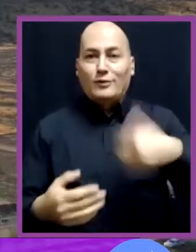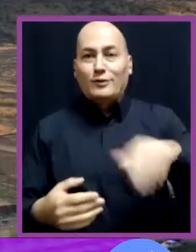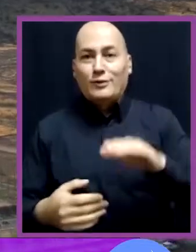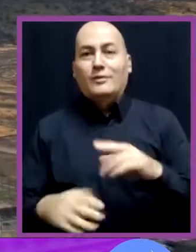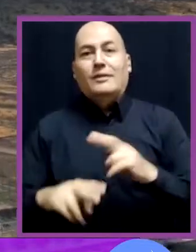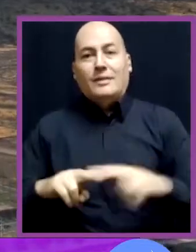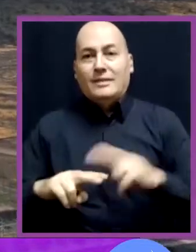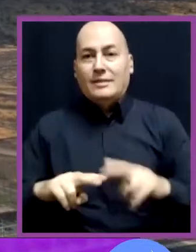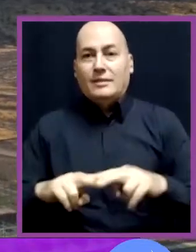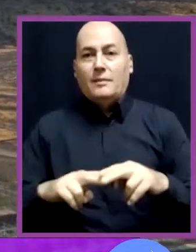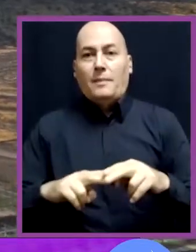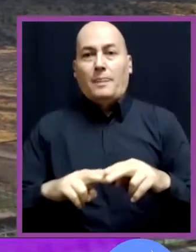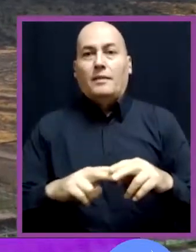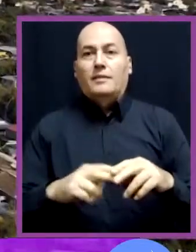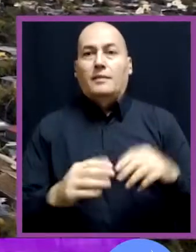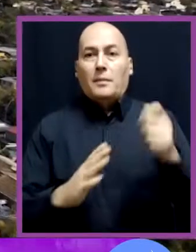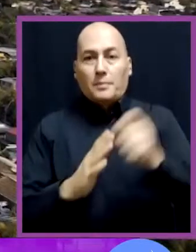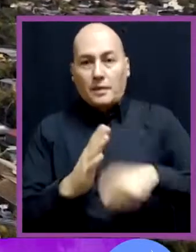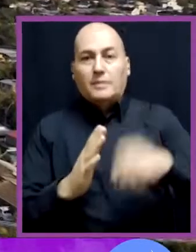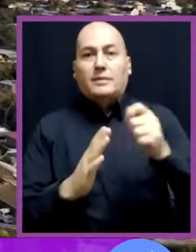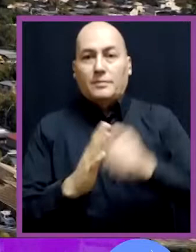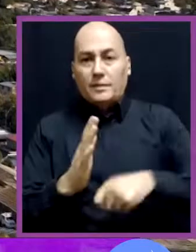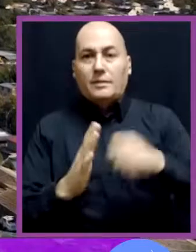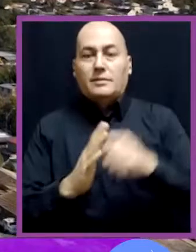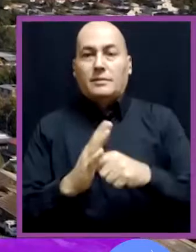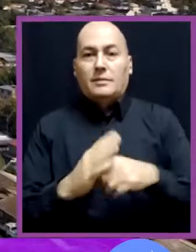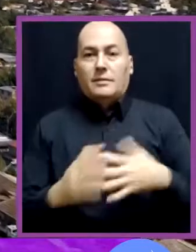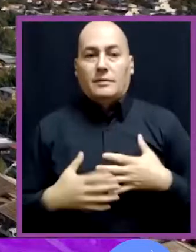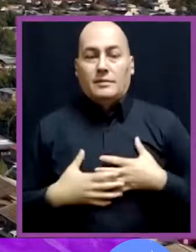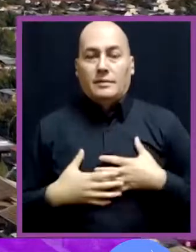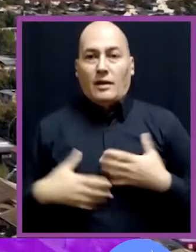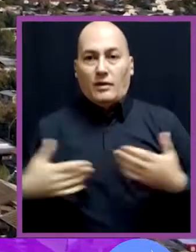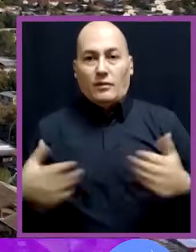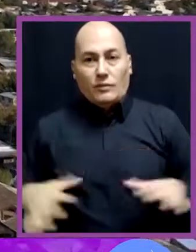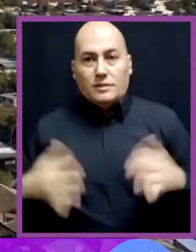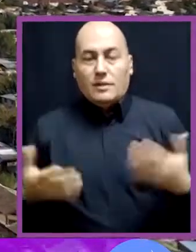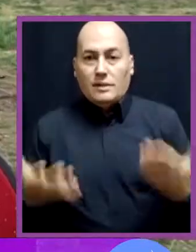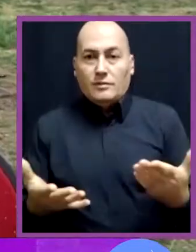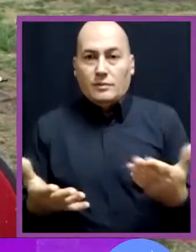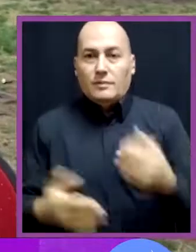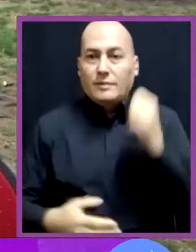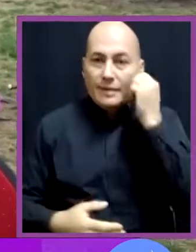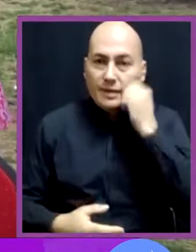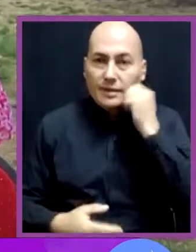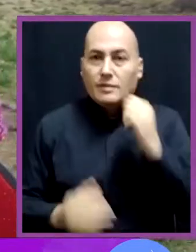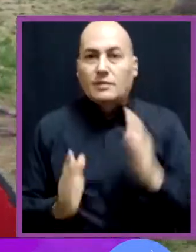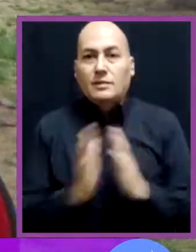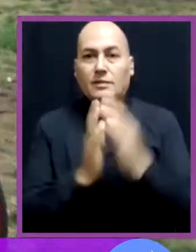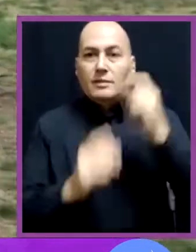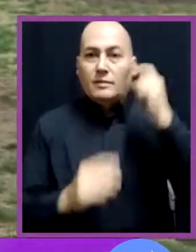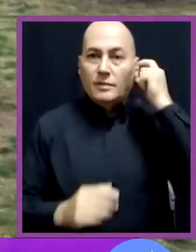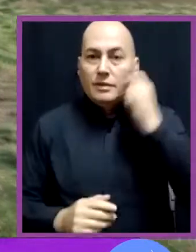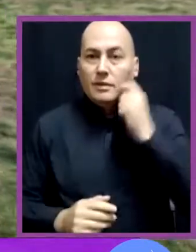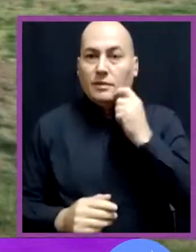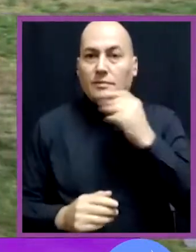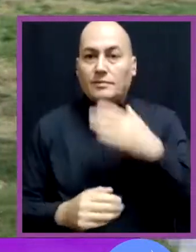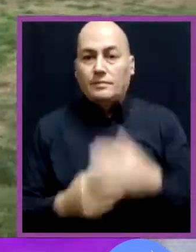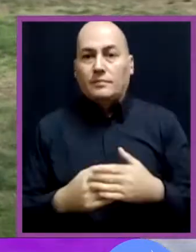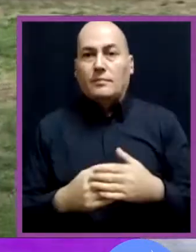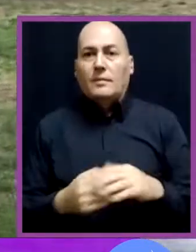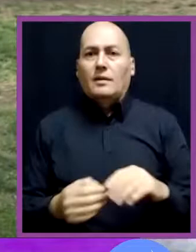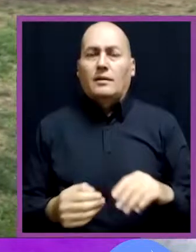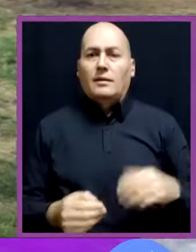lo que hemos hecho durante los últimos meses. Poner en valor lo mejor de nuestro querido San Bernardo y avanzar, hacer la